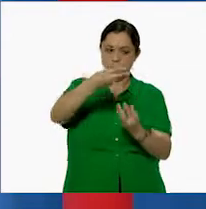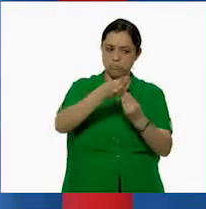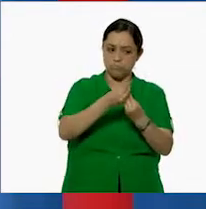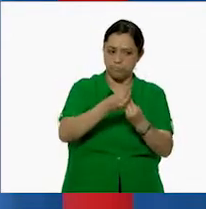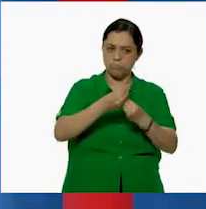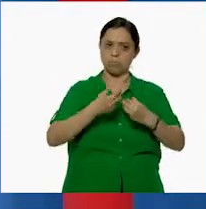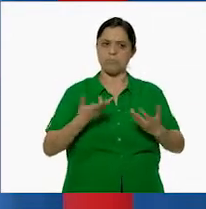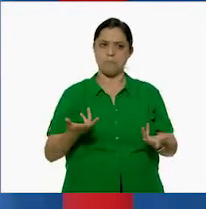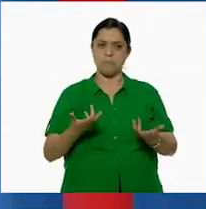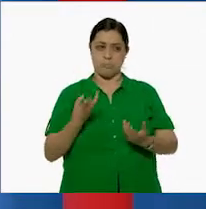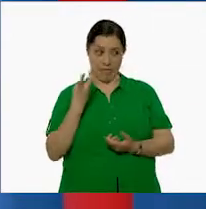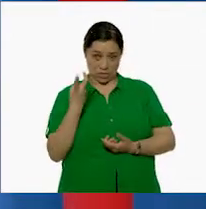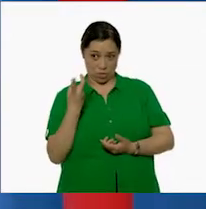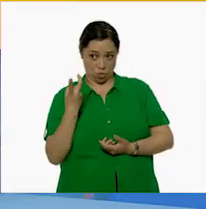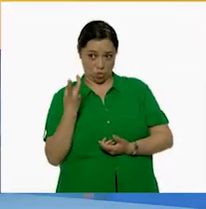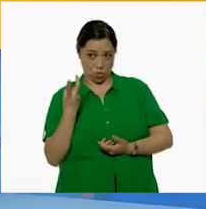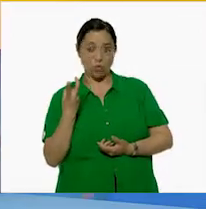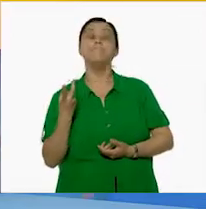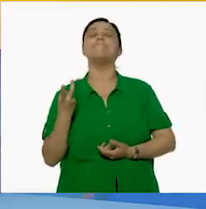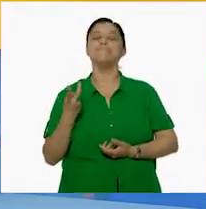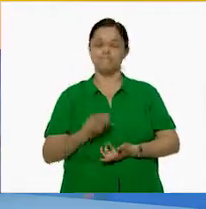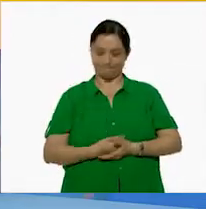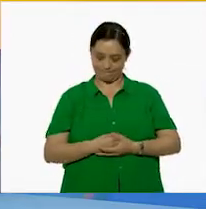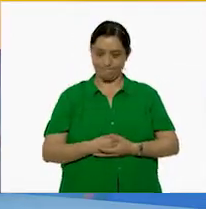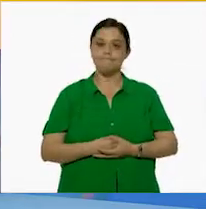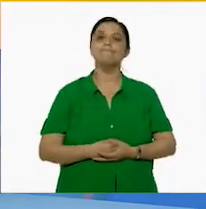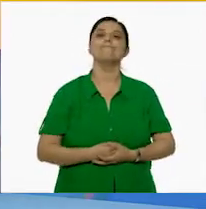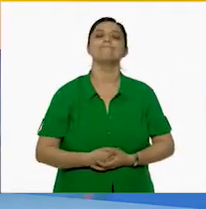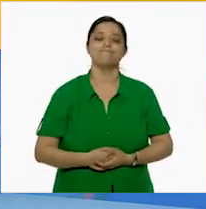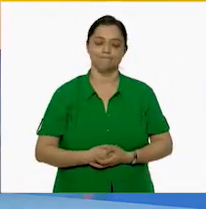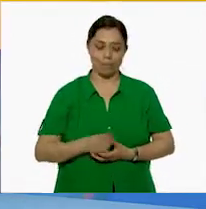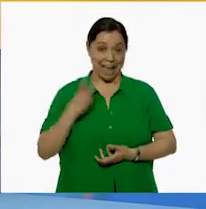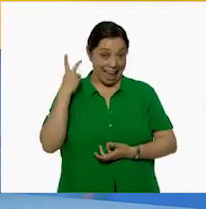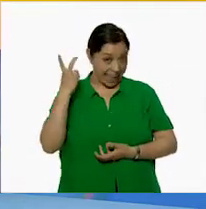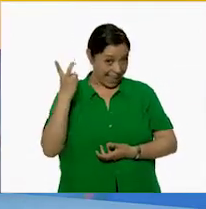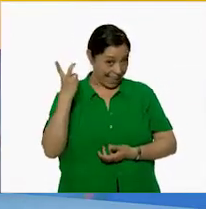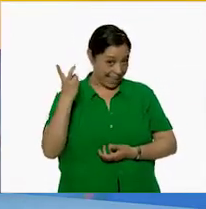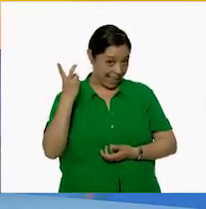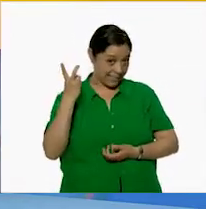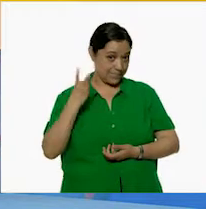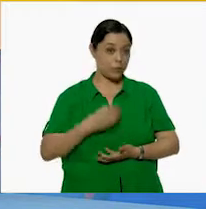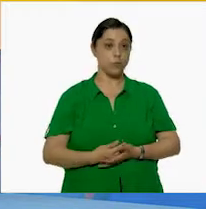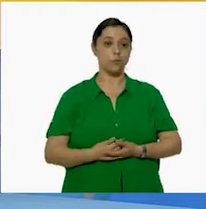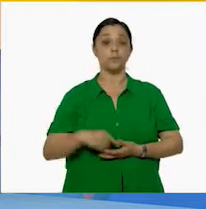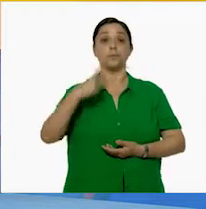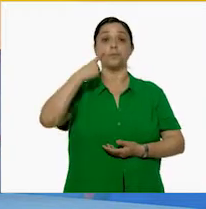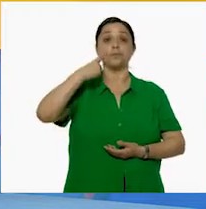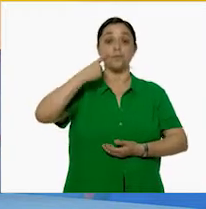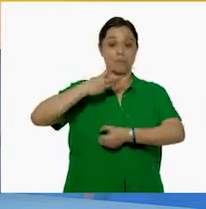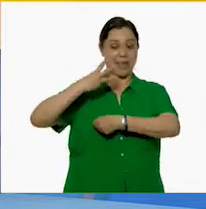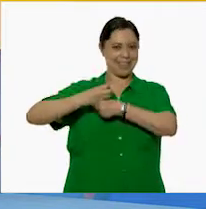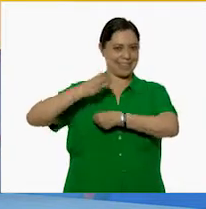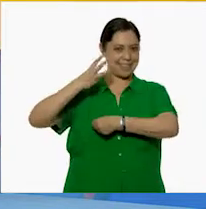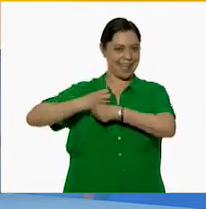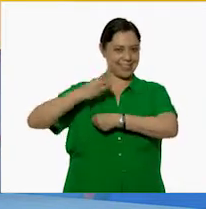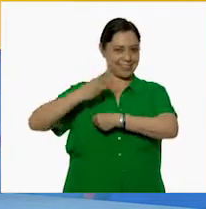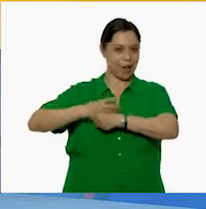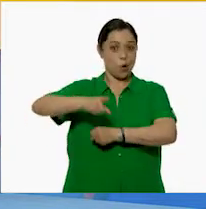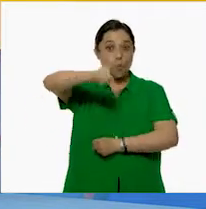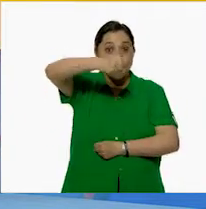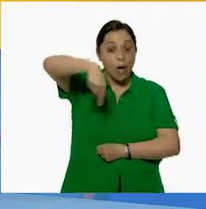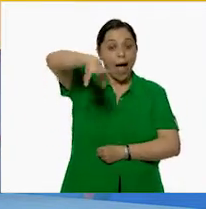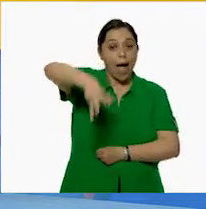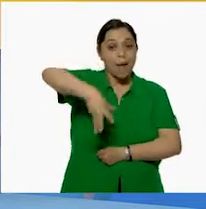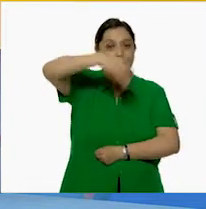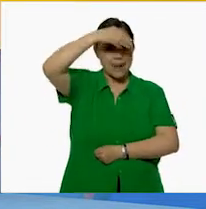¿A esto es a lo que te refieres? Exactamente, Jenny. A eso me refiero. En tercer grado aprendieron a desarrollar ese